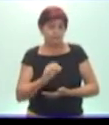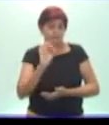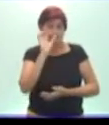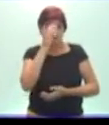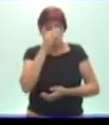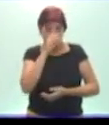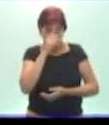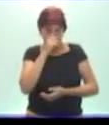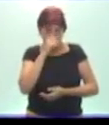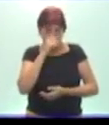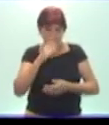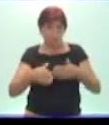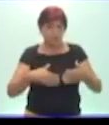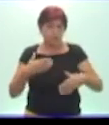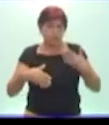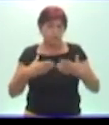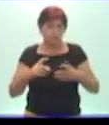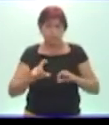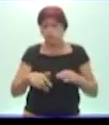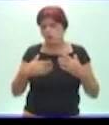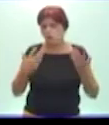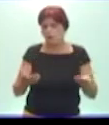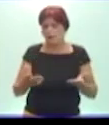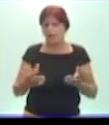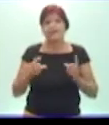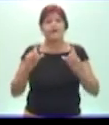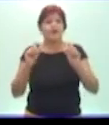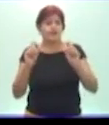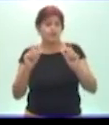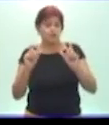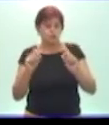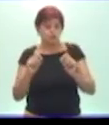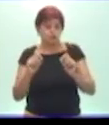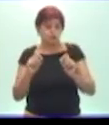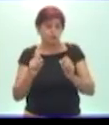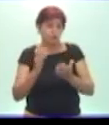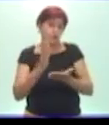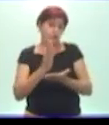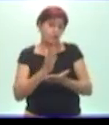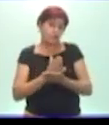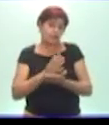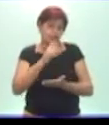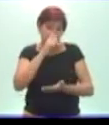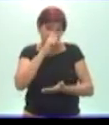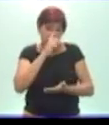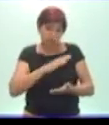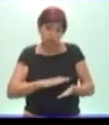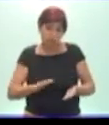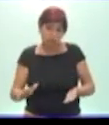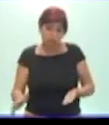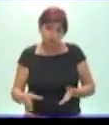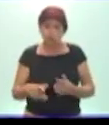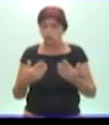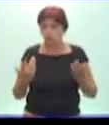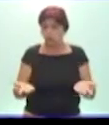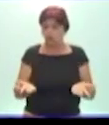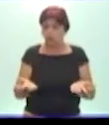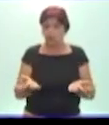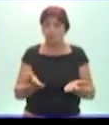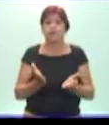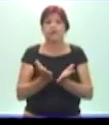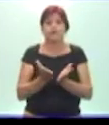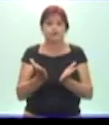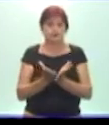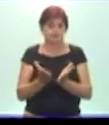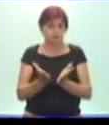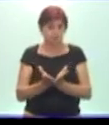actividad fundamental es el juego. Y en la edad escolar la actividad fundamental es el estudio. Pero hay cosas también que distinguen la edad